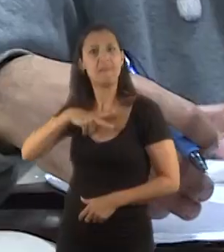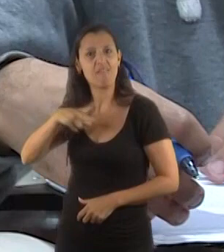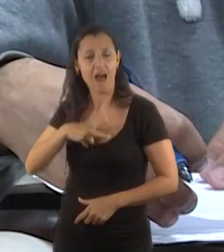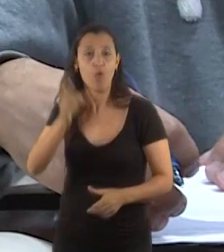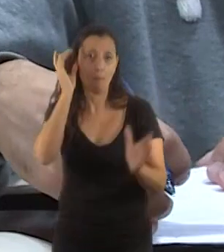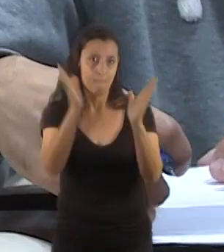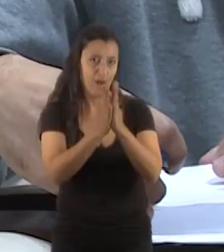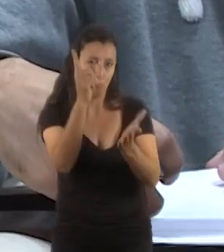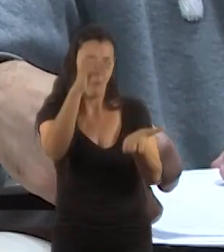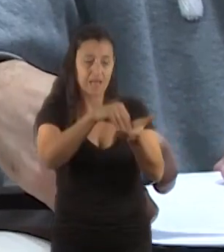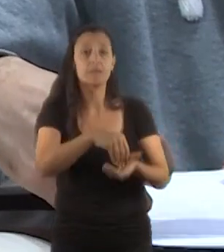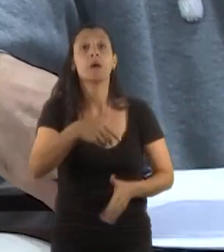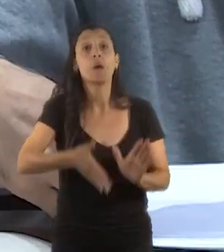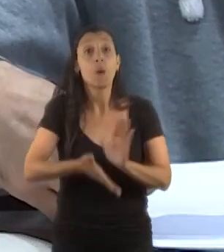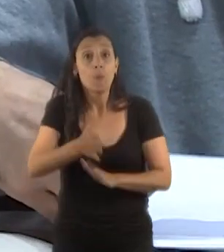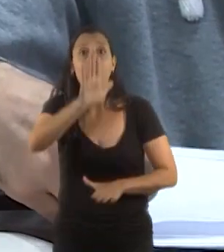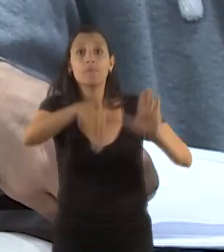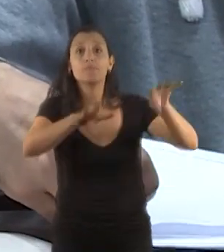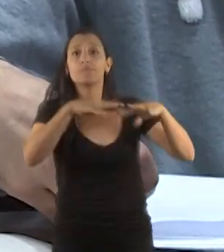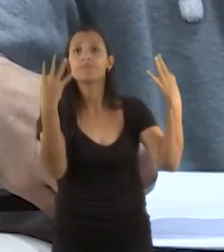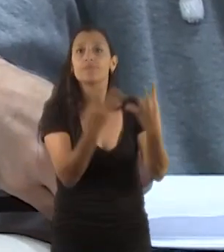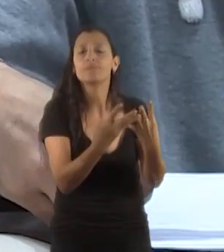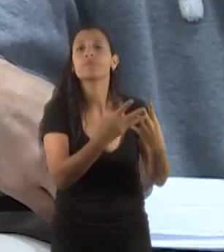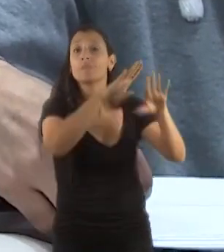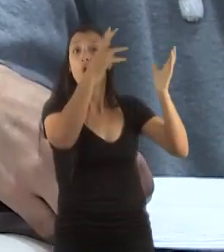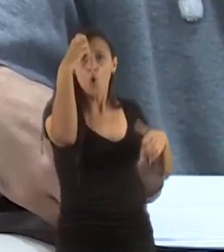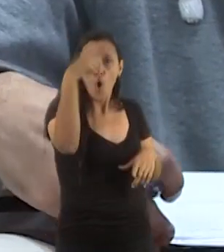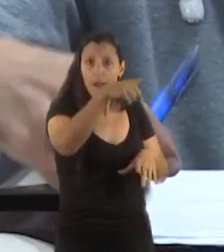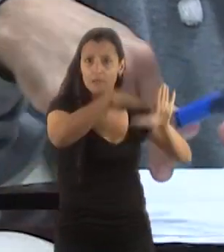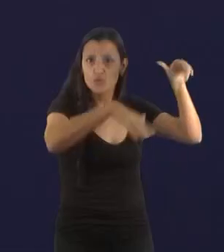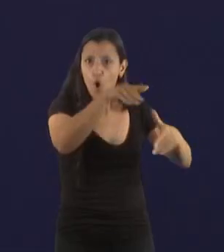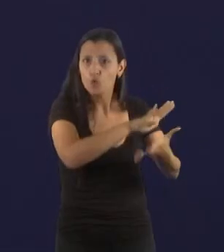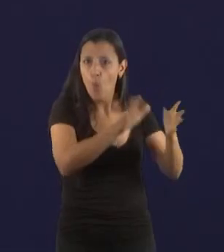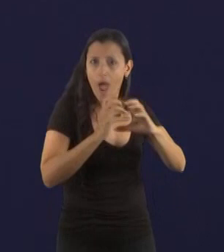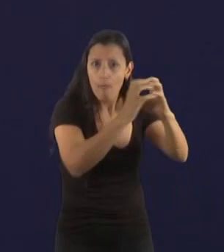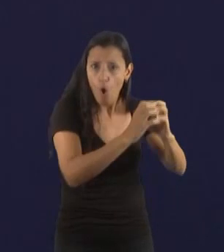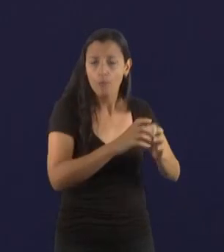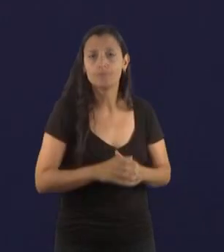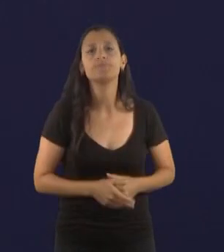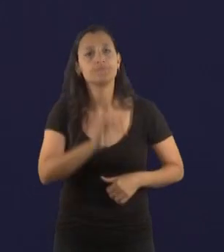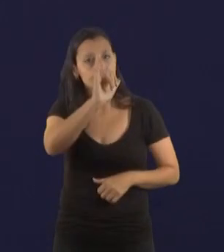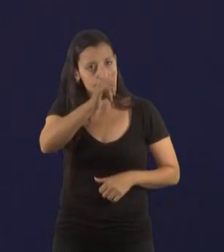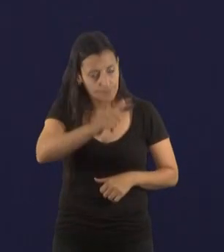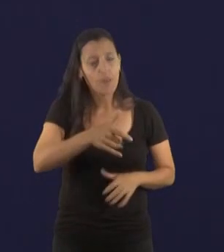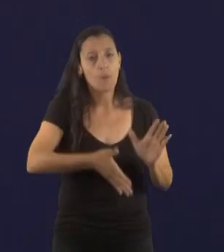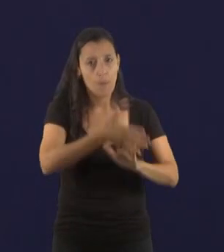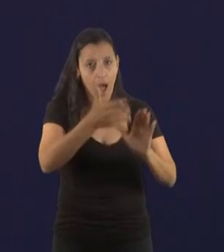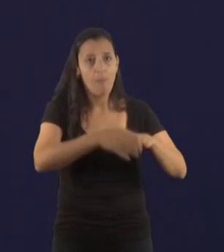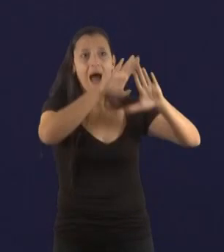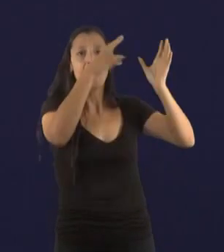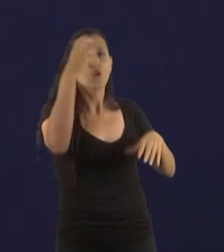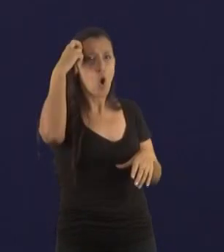perdón, si se va a convocar a sesiones extraordinarias al Congreso. Gracias. Se va a convocar a sesiones